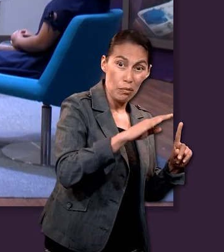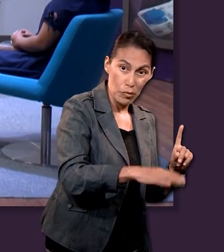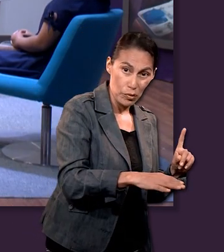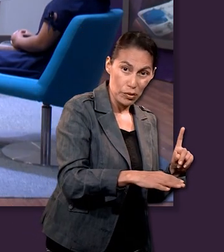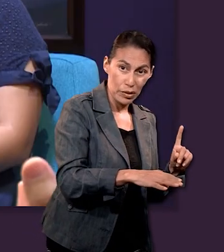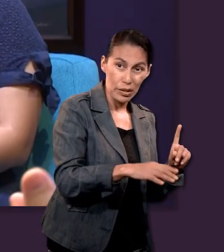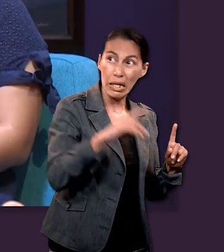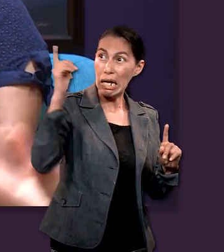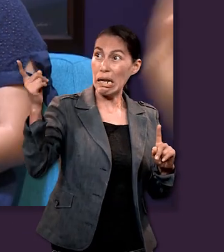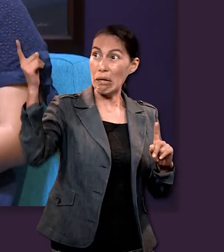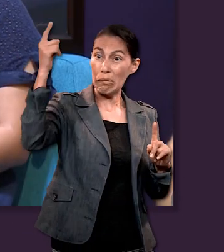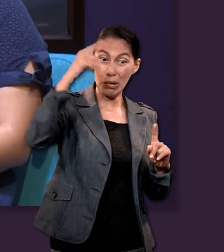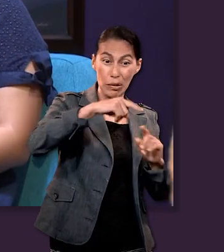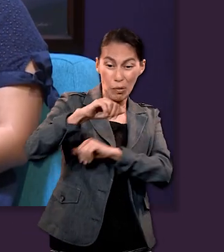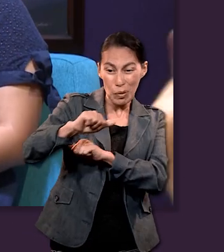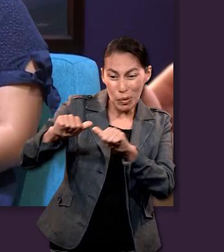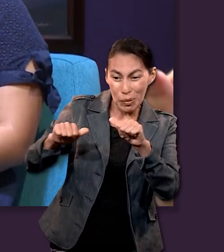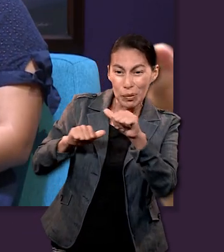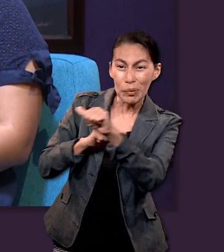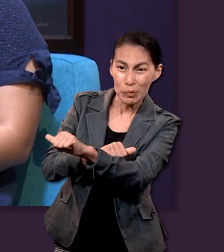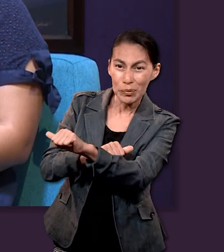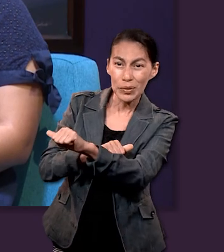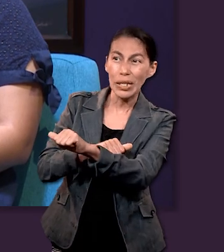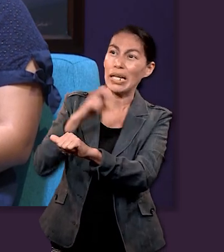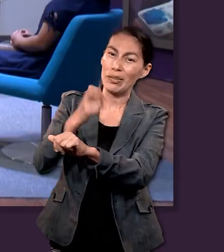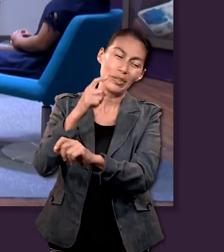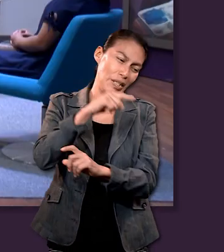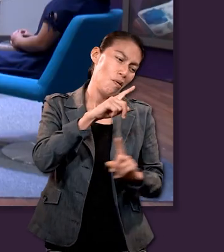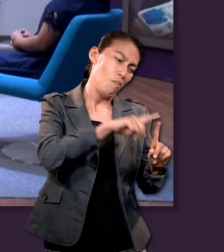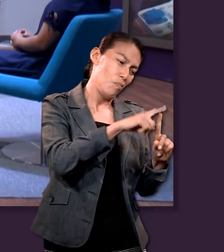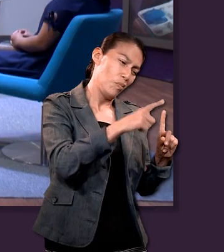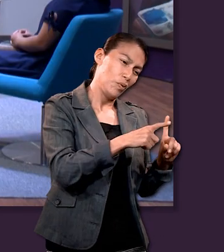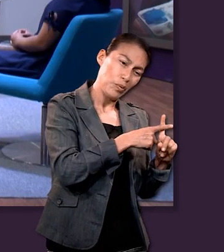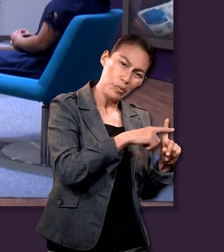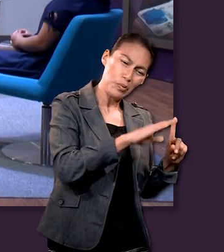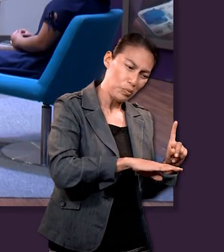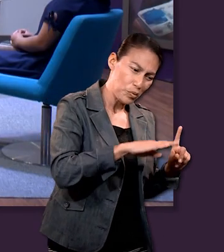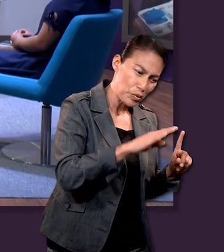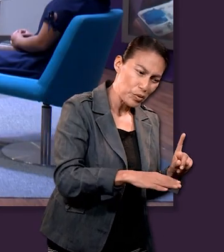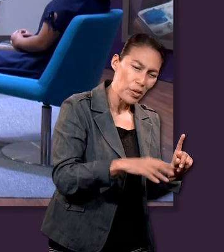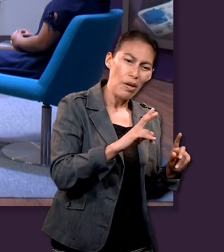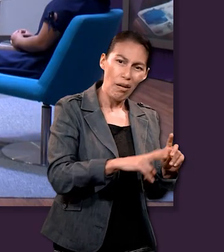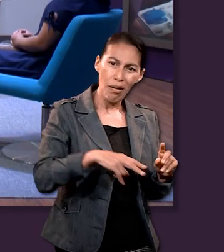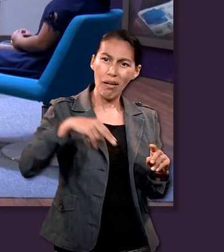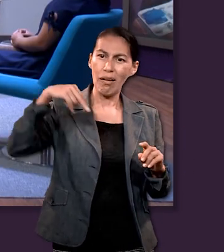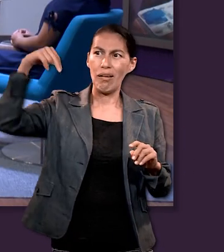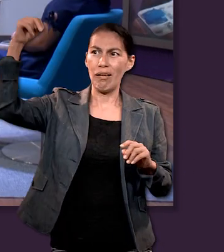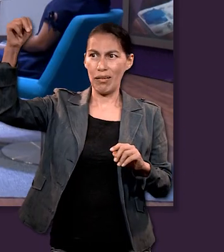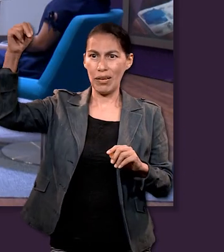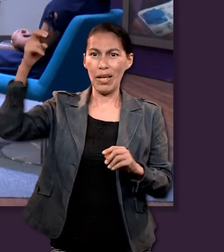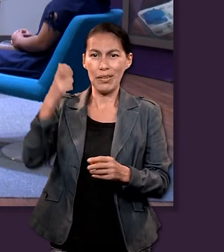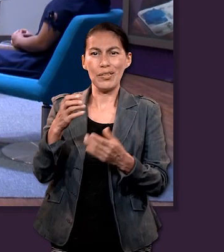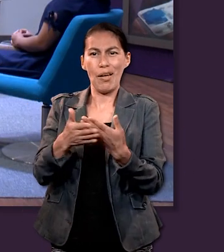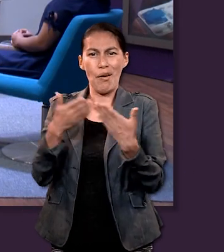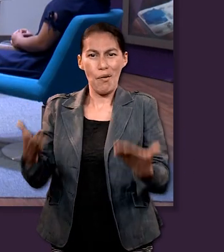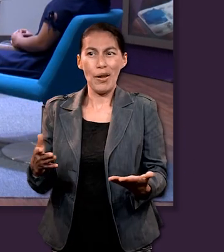obtuvo los méritos en nombre de o en sustitución por nosotros. Y ahora por el derecho que Él tiene nosotros podemos solicitar y